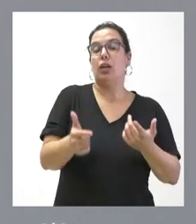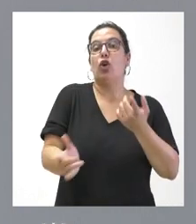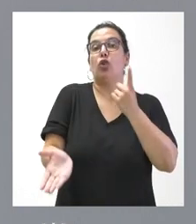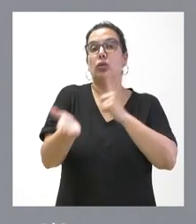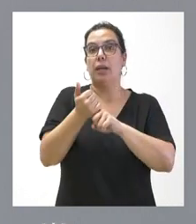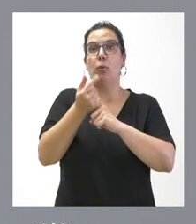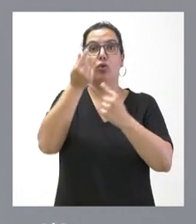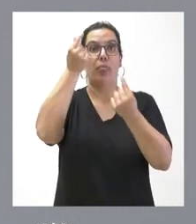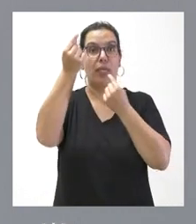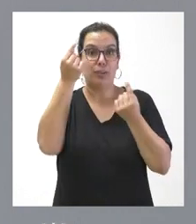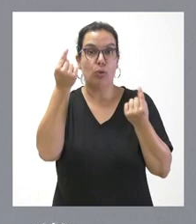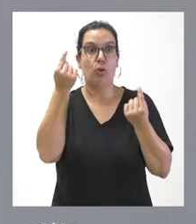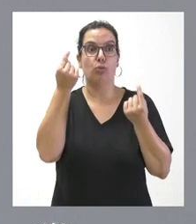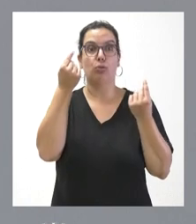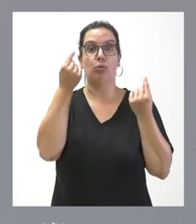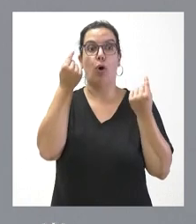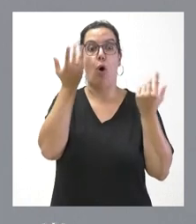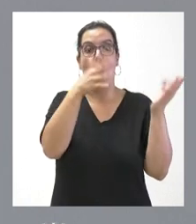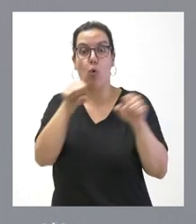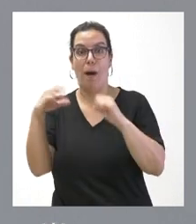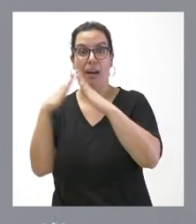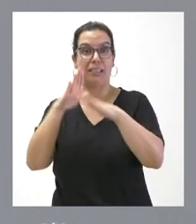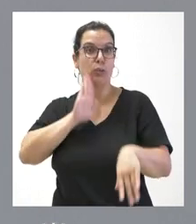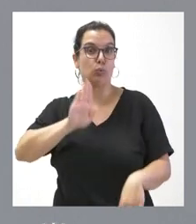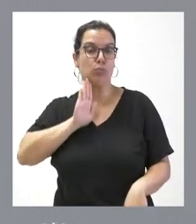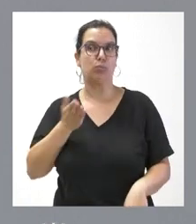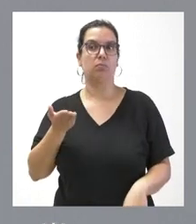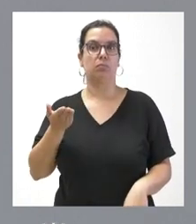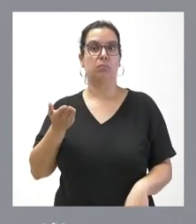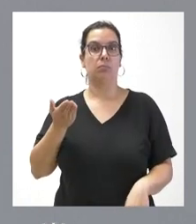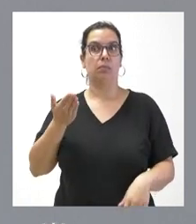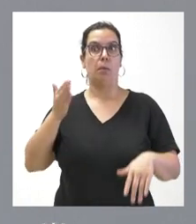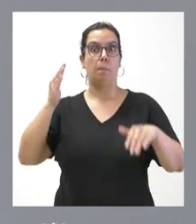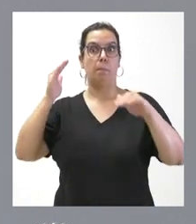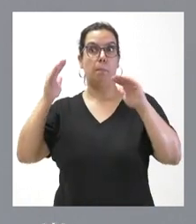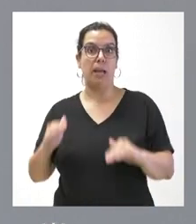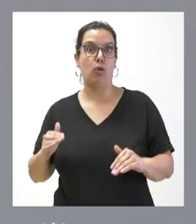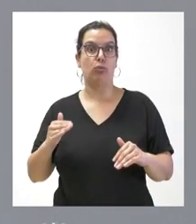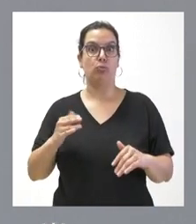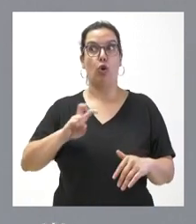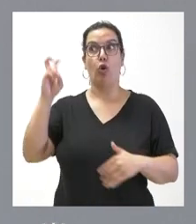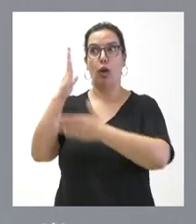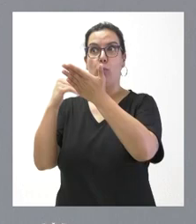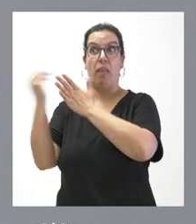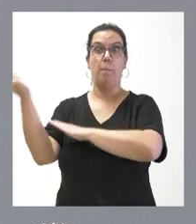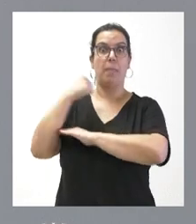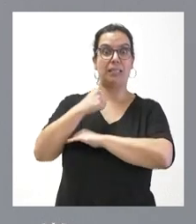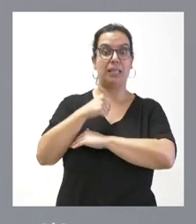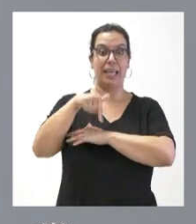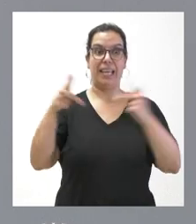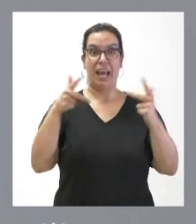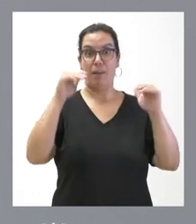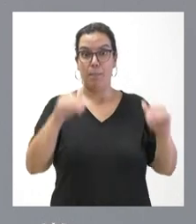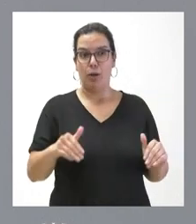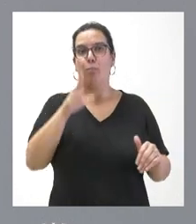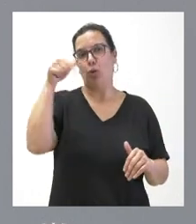los datos de ocupaciones ilegales en Castilla y León sean menos graves que en otras comunidades autónomas, es porque estamos tomando